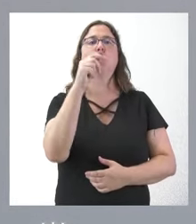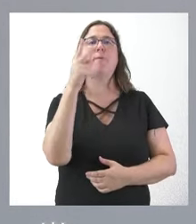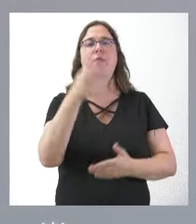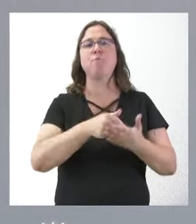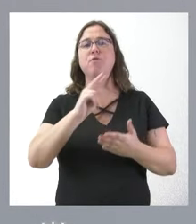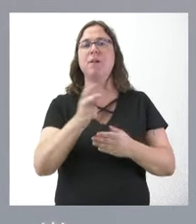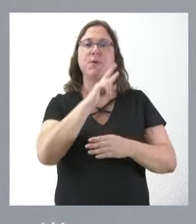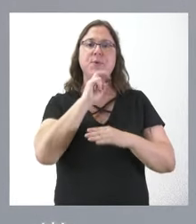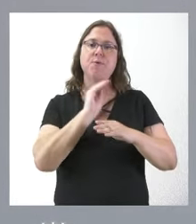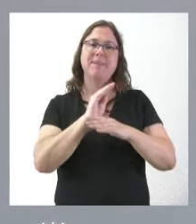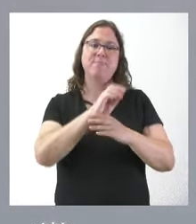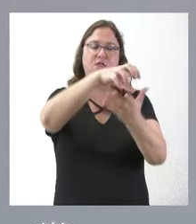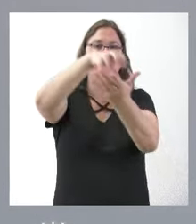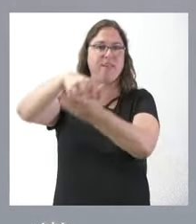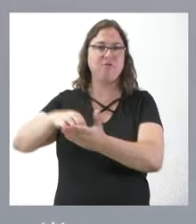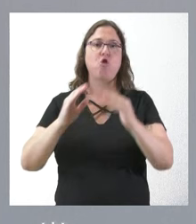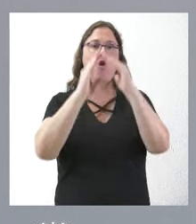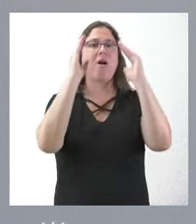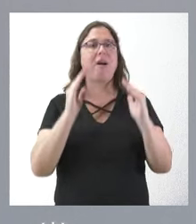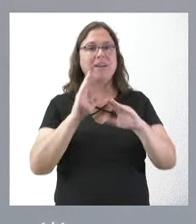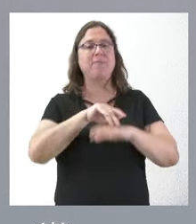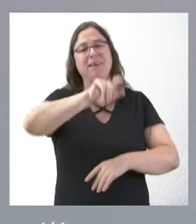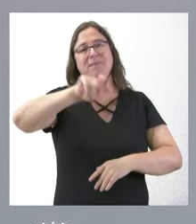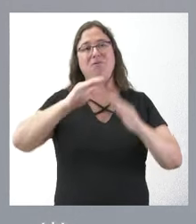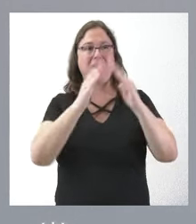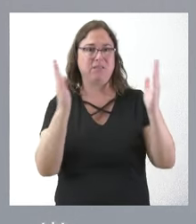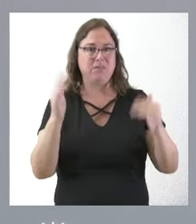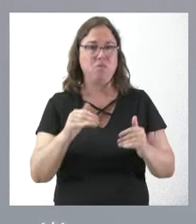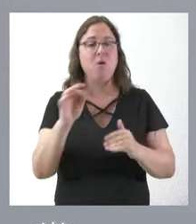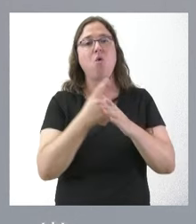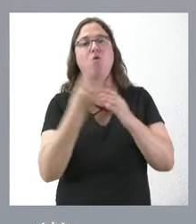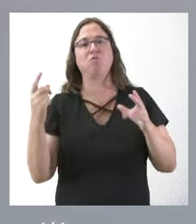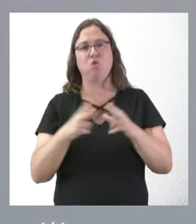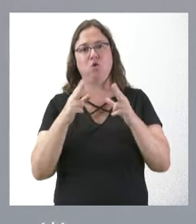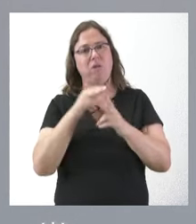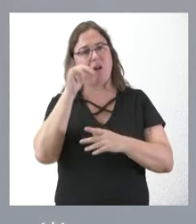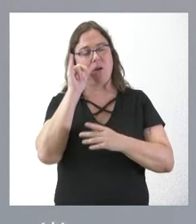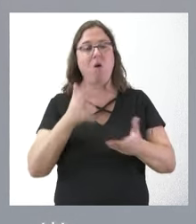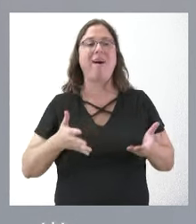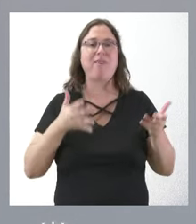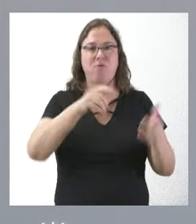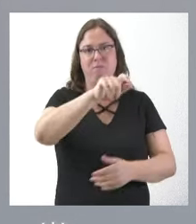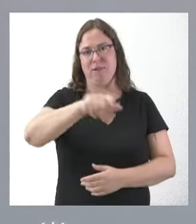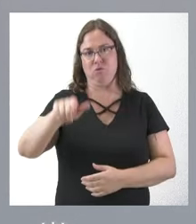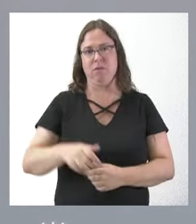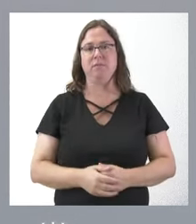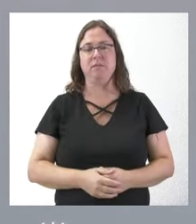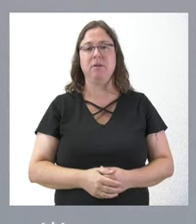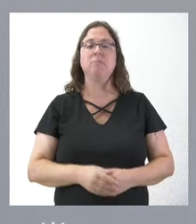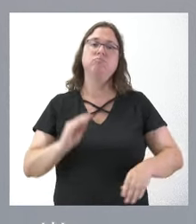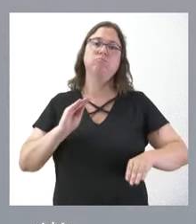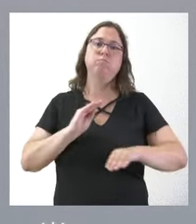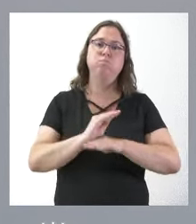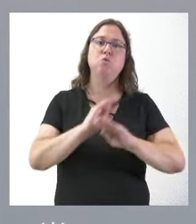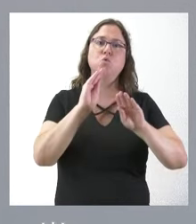euros para el mantenimiento de centros y viviendas para personas sin hogar o exclusión social. objetivo es ayudar a estas personas, sufragar las